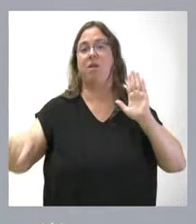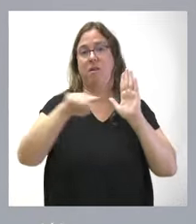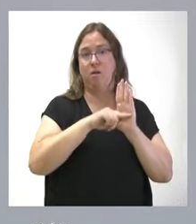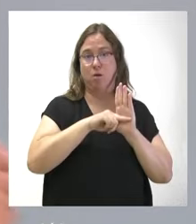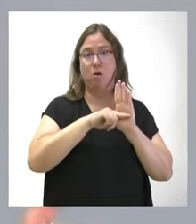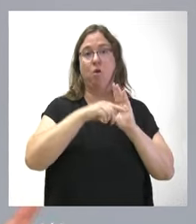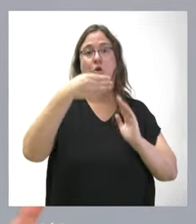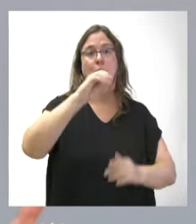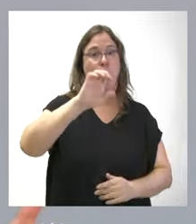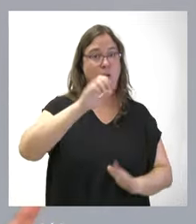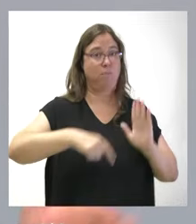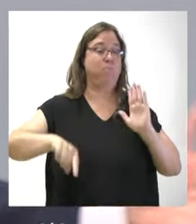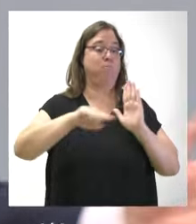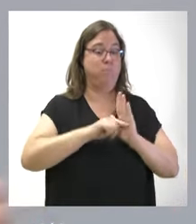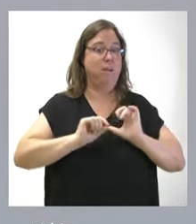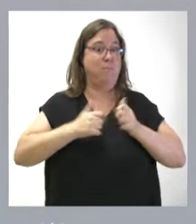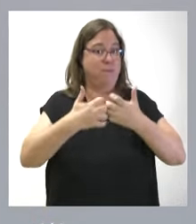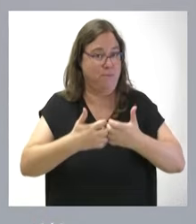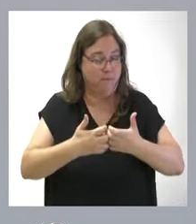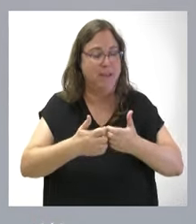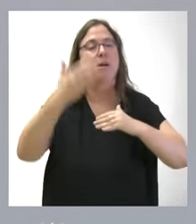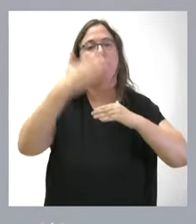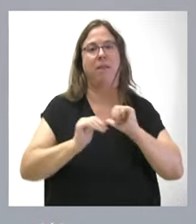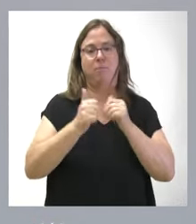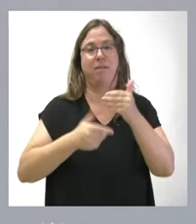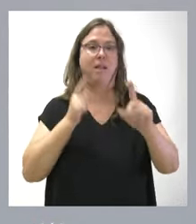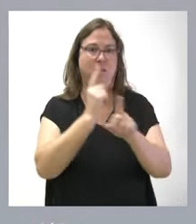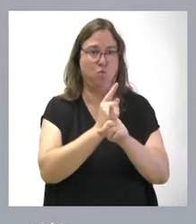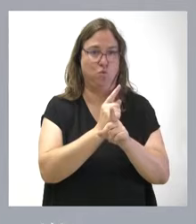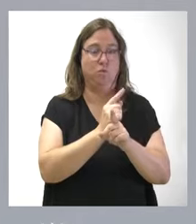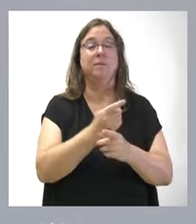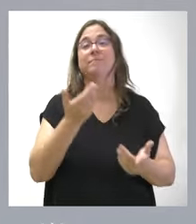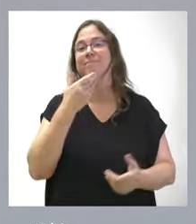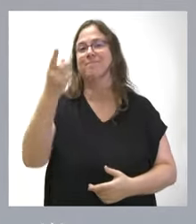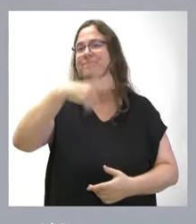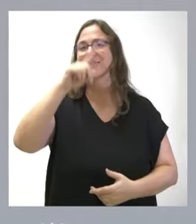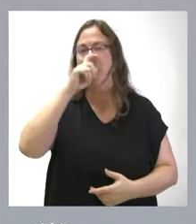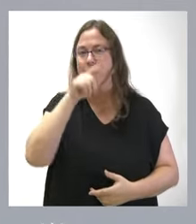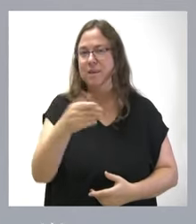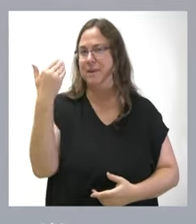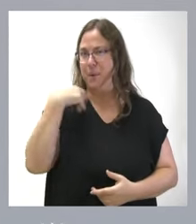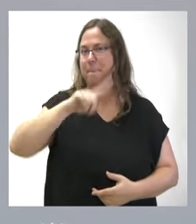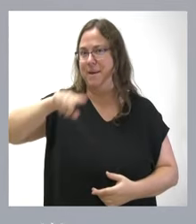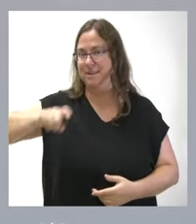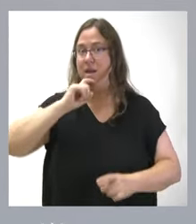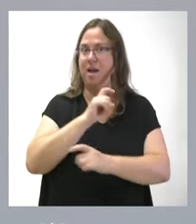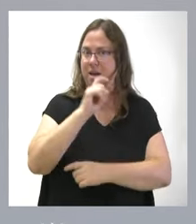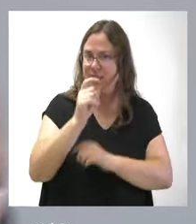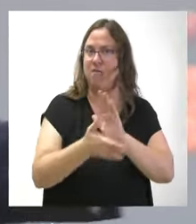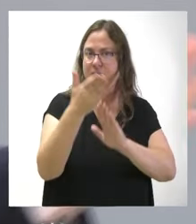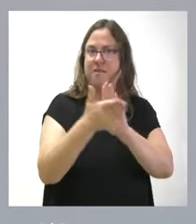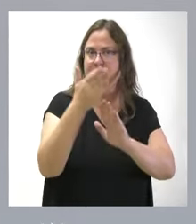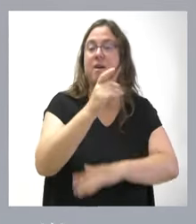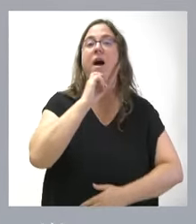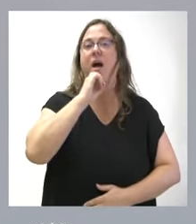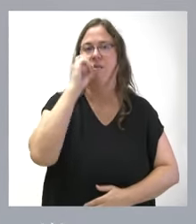oficial y que la ley entrara en vigor para que comenzara el plazo para su recurso. De tal forma que ustedes recordarán que ya hace meses que anunciamos la presentación